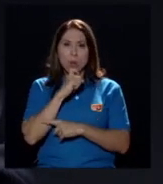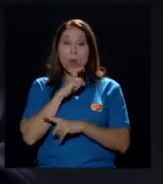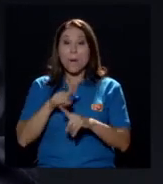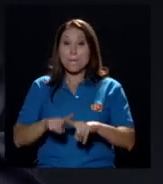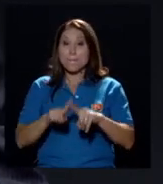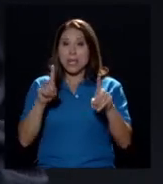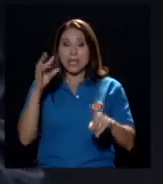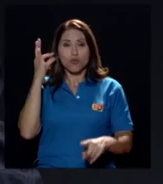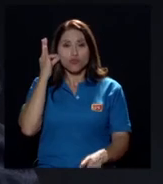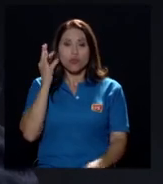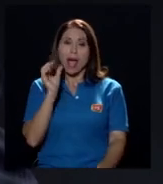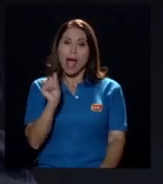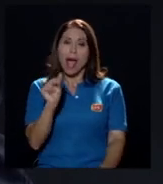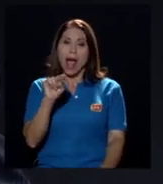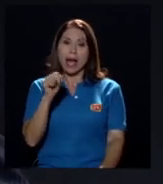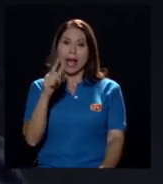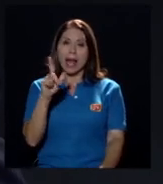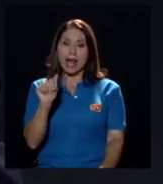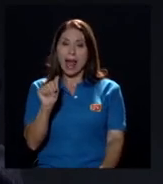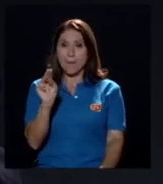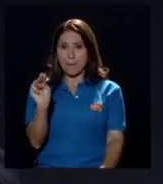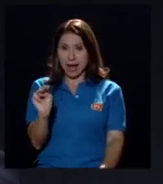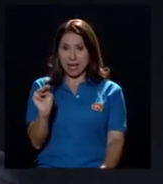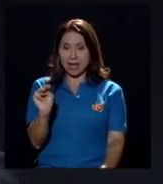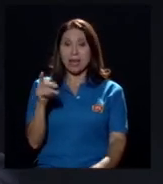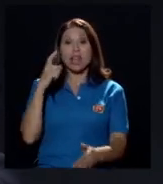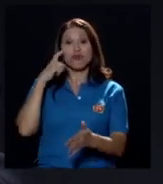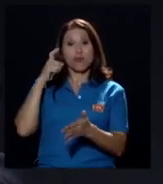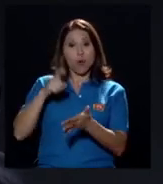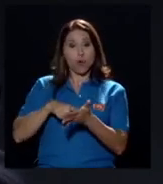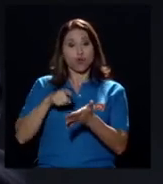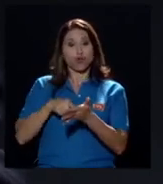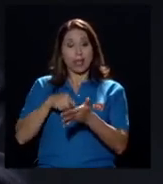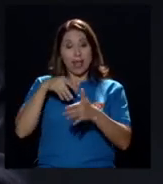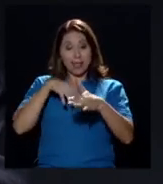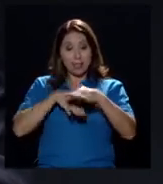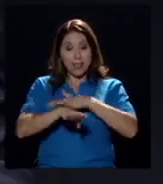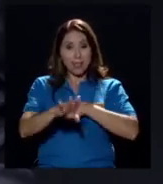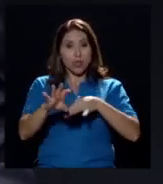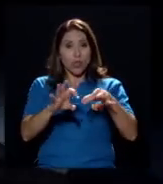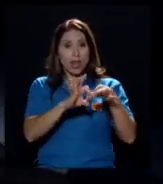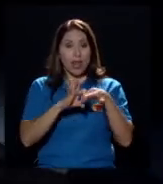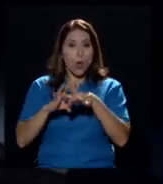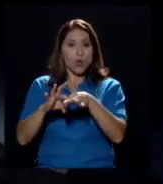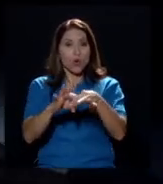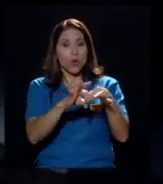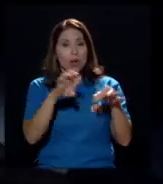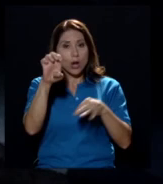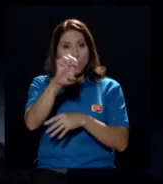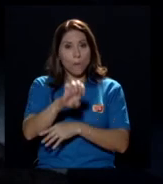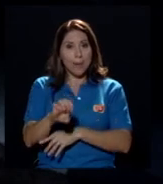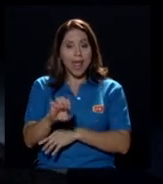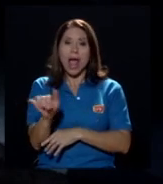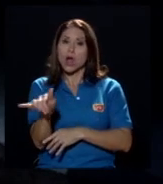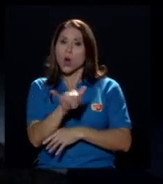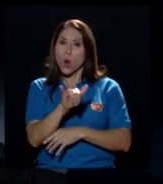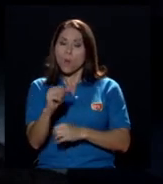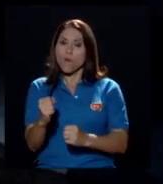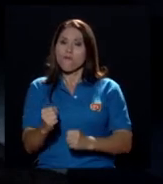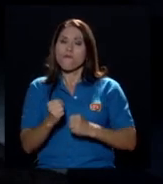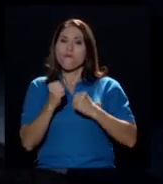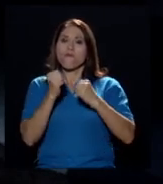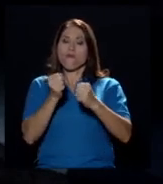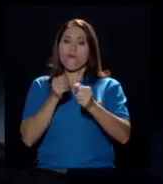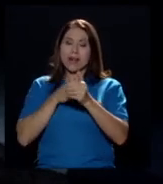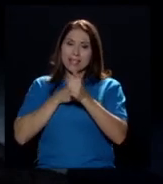Merkel es reconocido dentro de la Unión Europea en ese momento como un líder fuerte ojalá